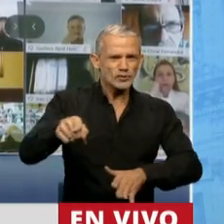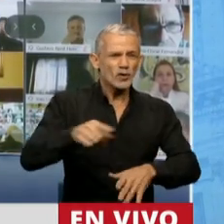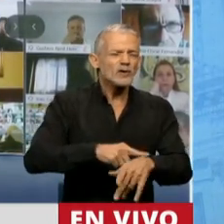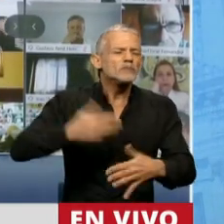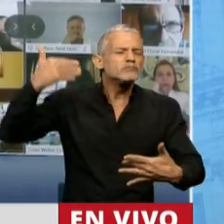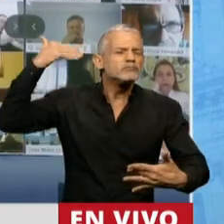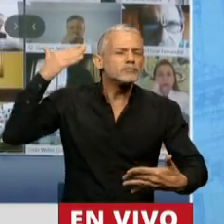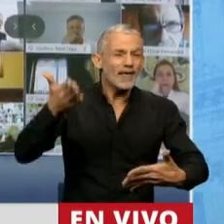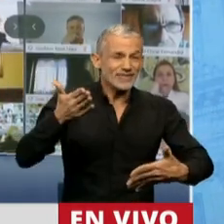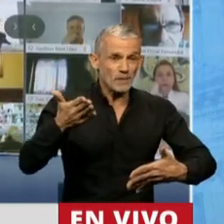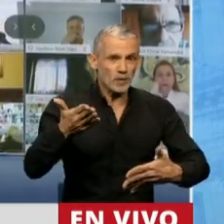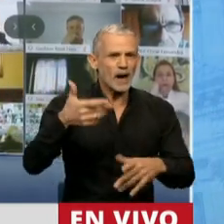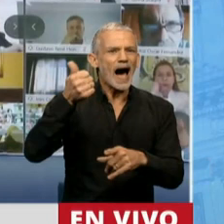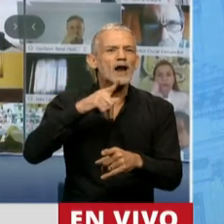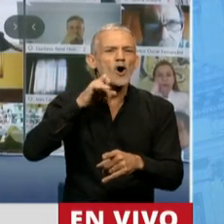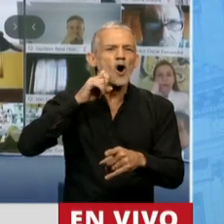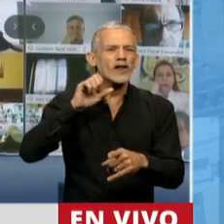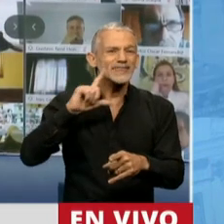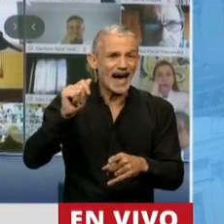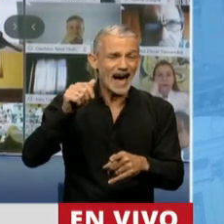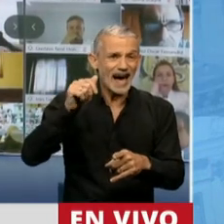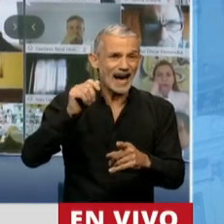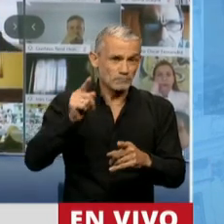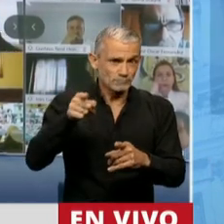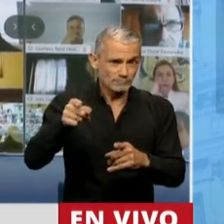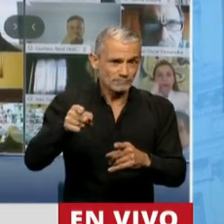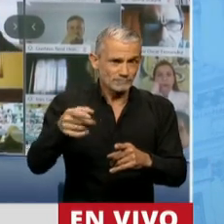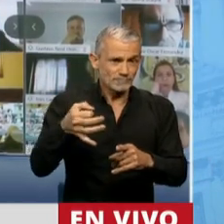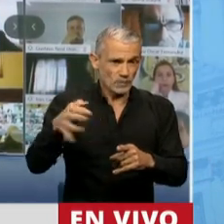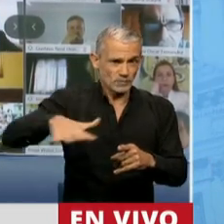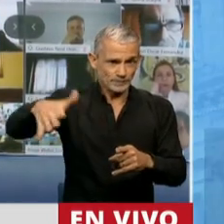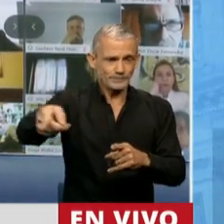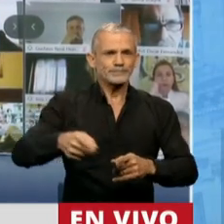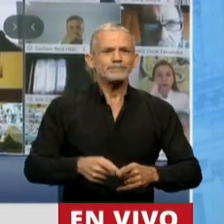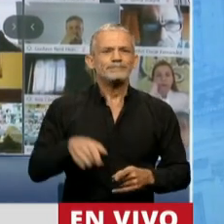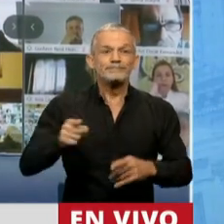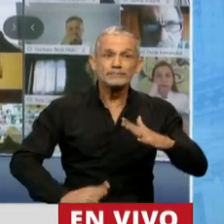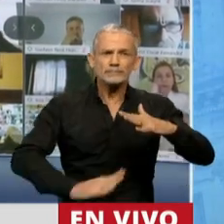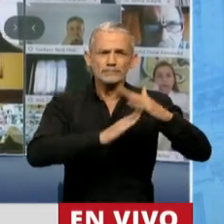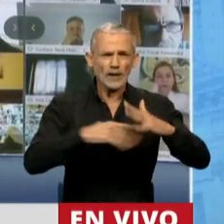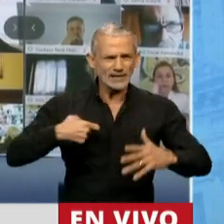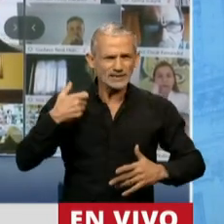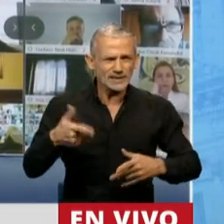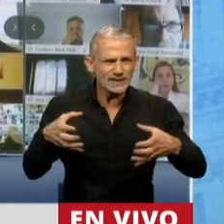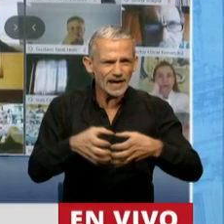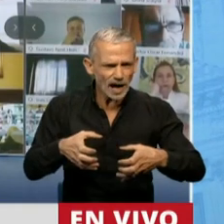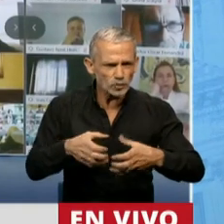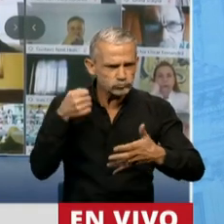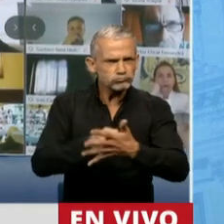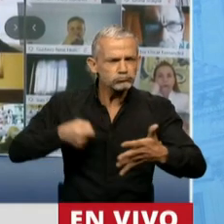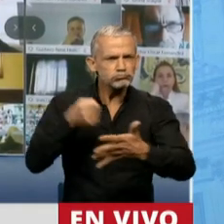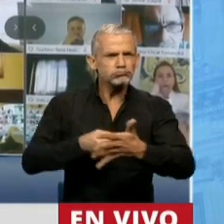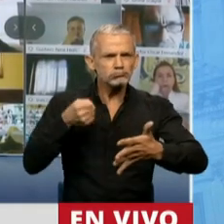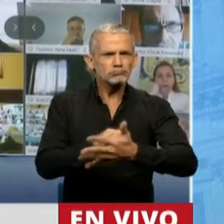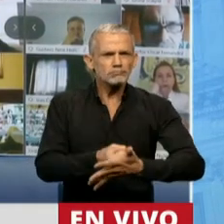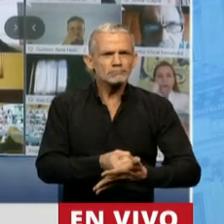tiempos del Alcorta, del grito de Alcorta. Fue un dirigente sindical que, sin lugar a dudas,